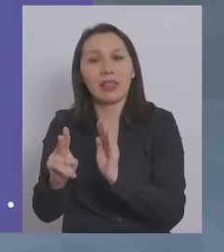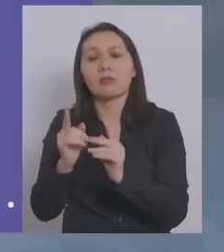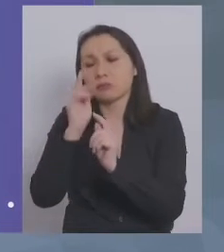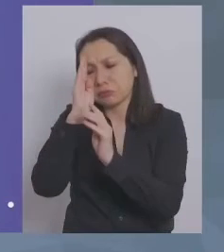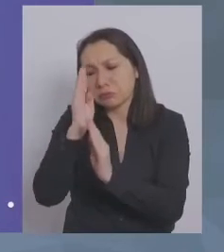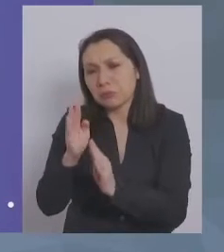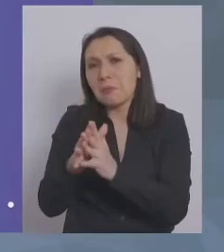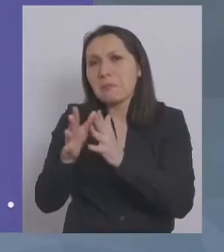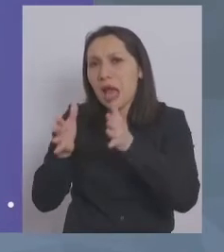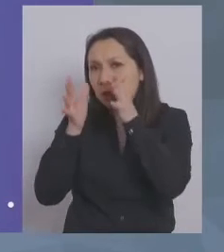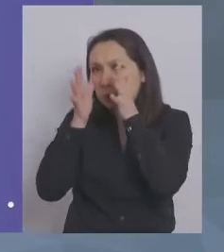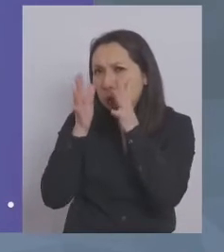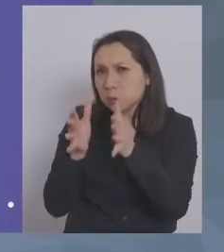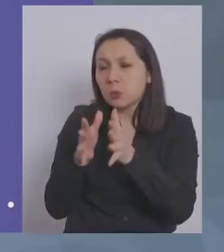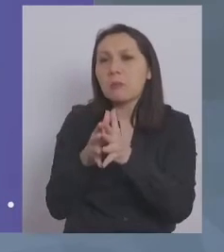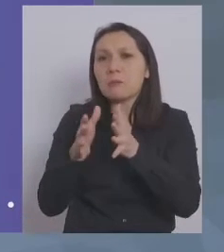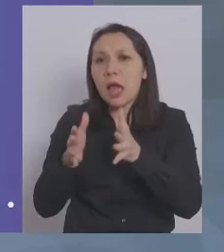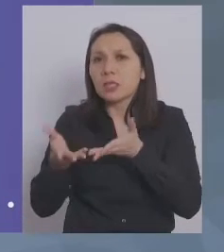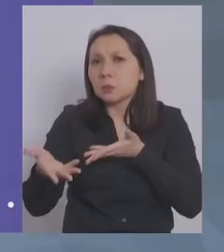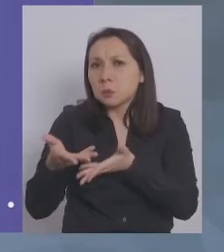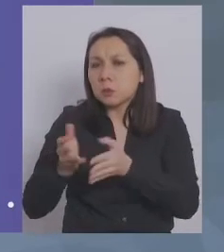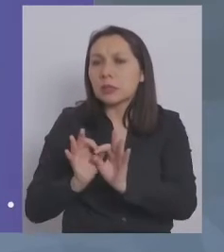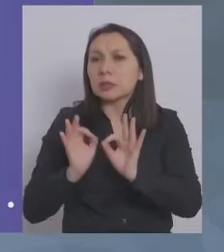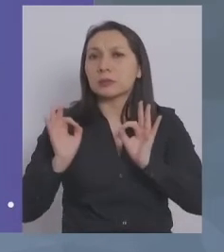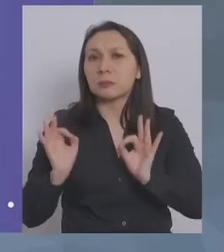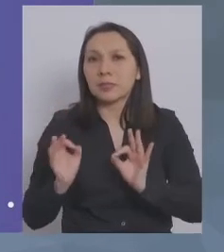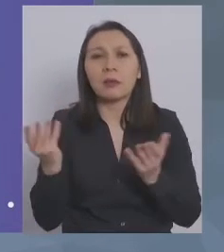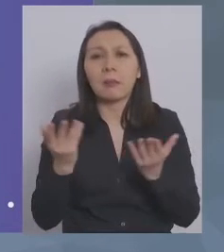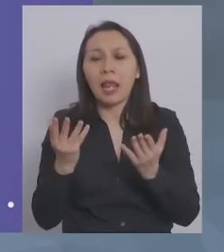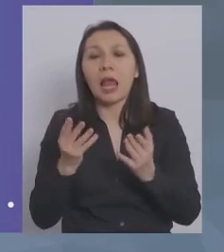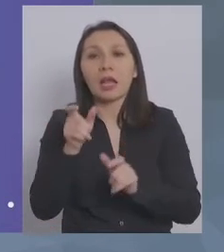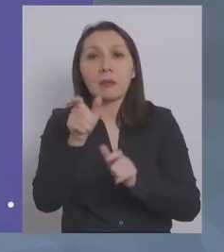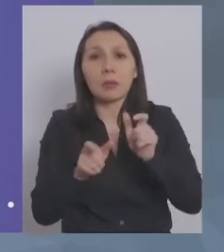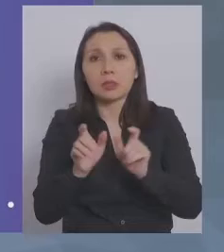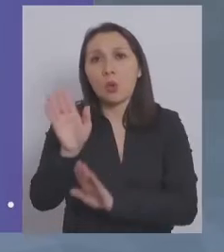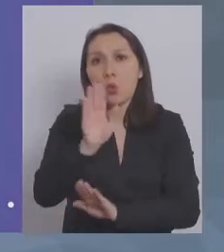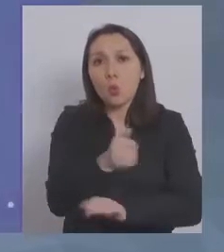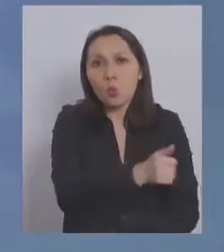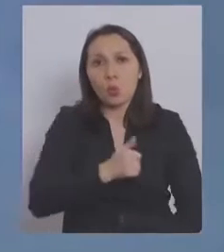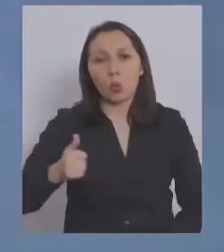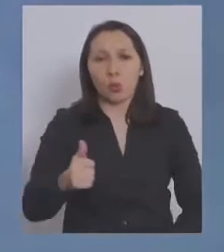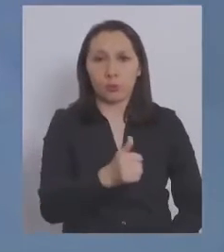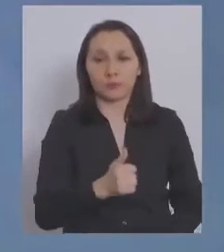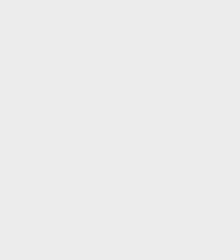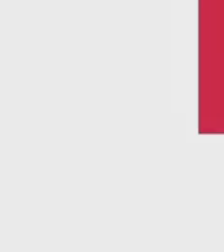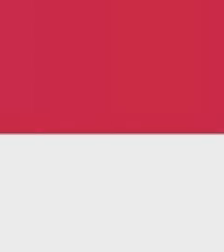trato mayor, con más trato especial para que así los protejamos entre todos.